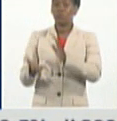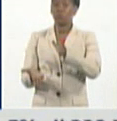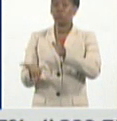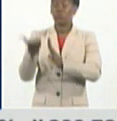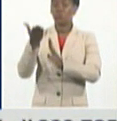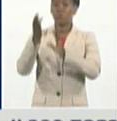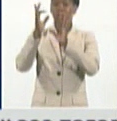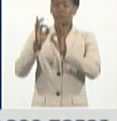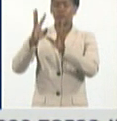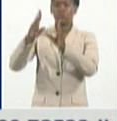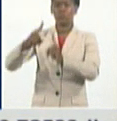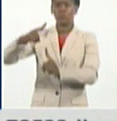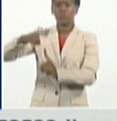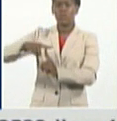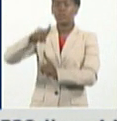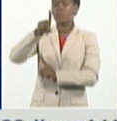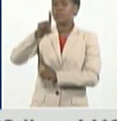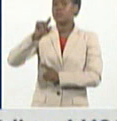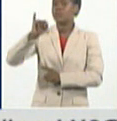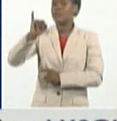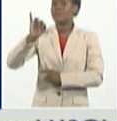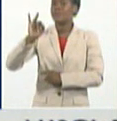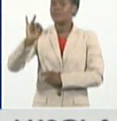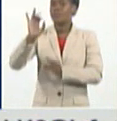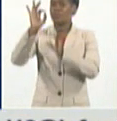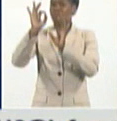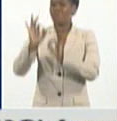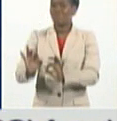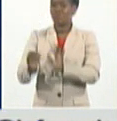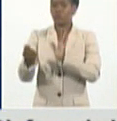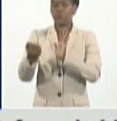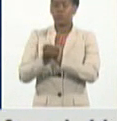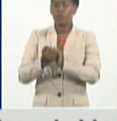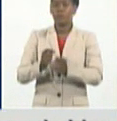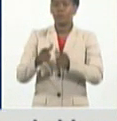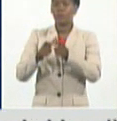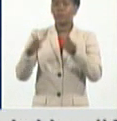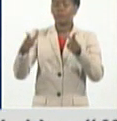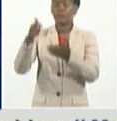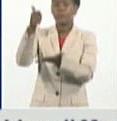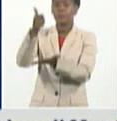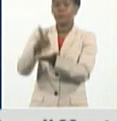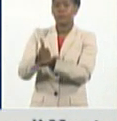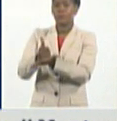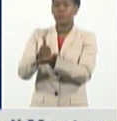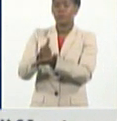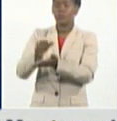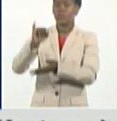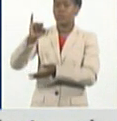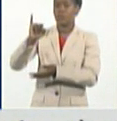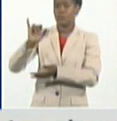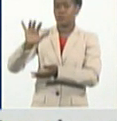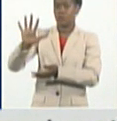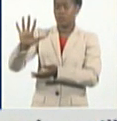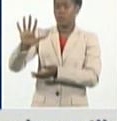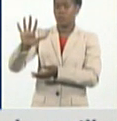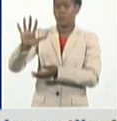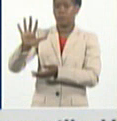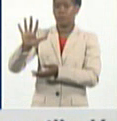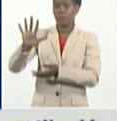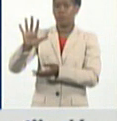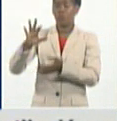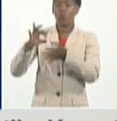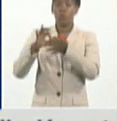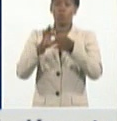167, el mayor número en el municipio de Pilar con 65, Juanes